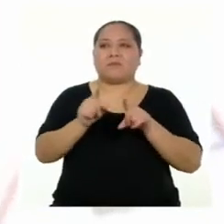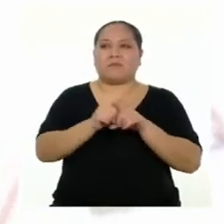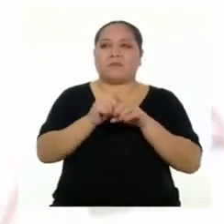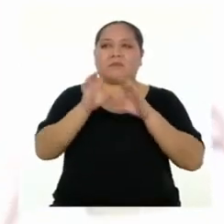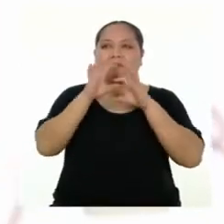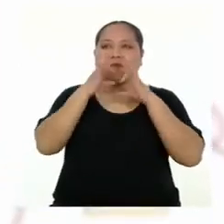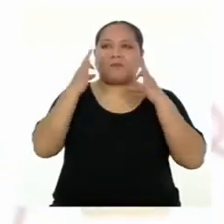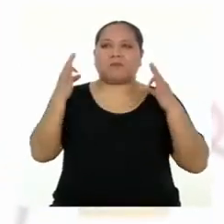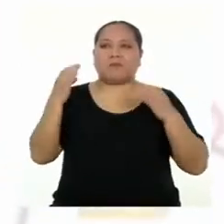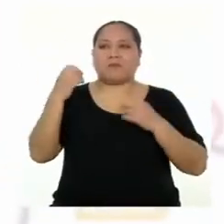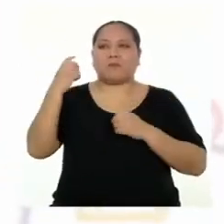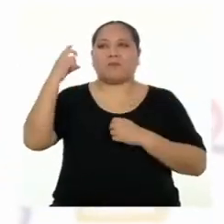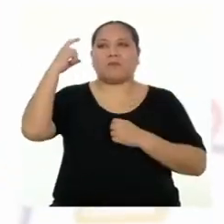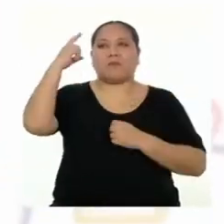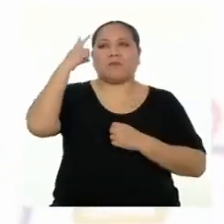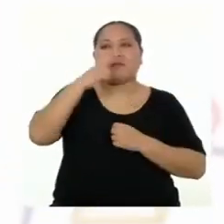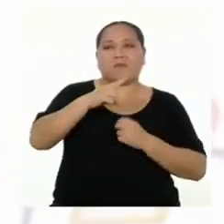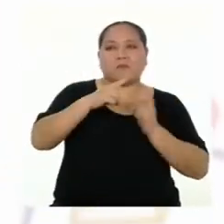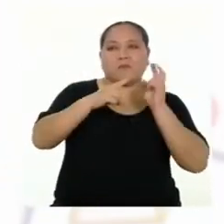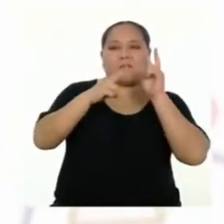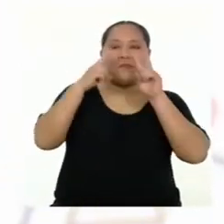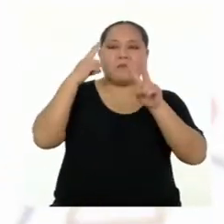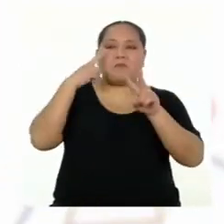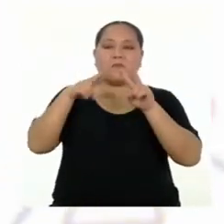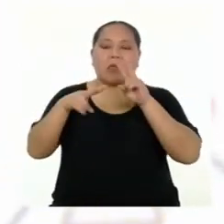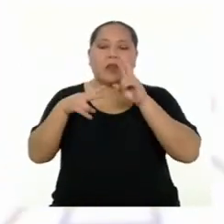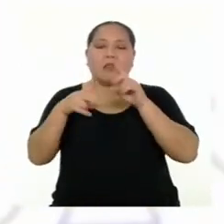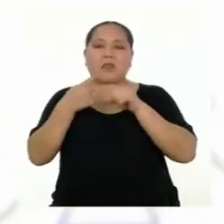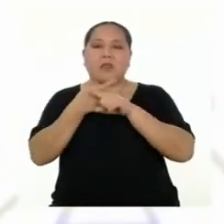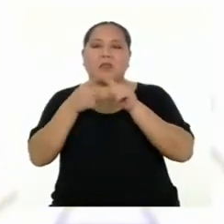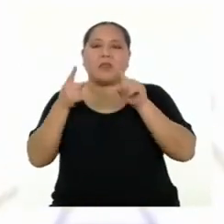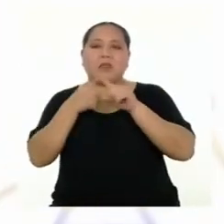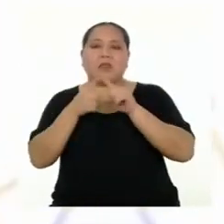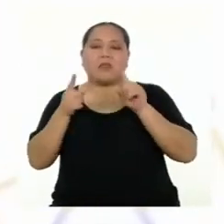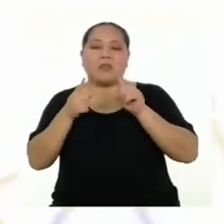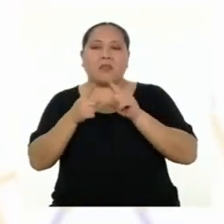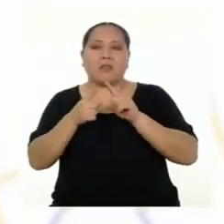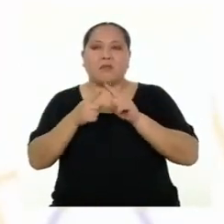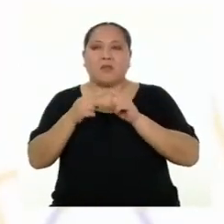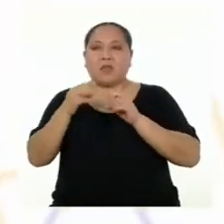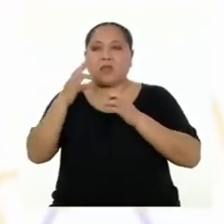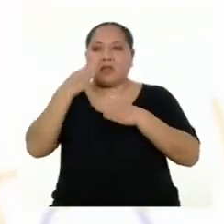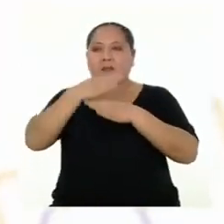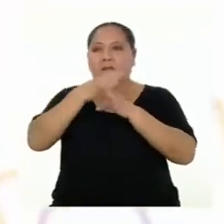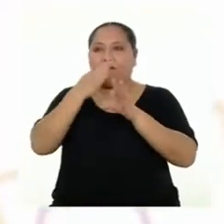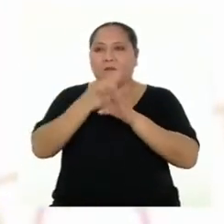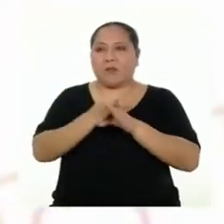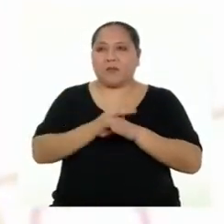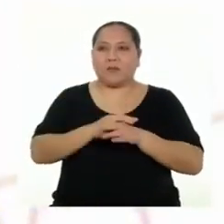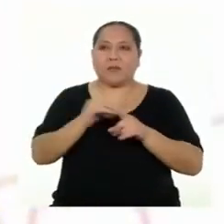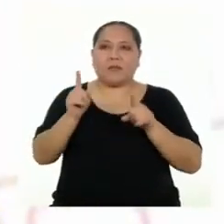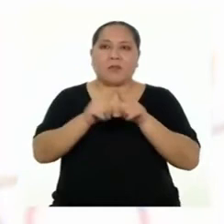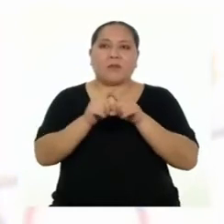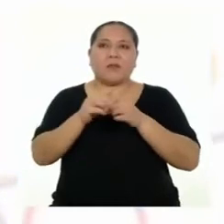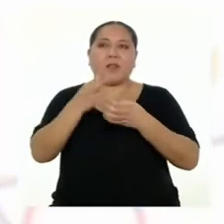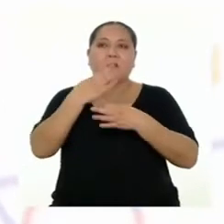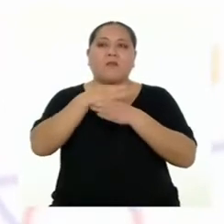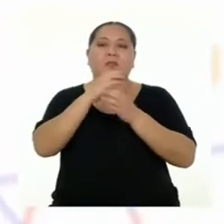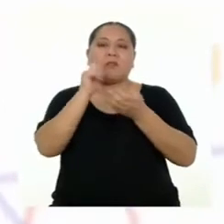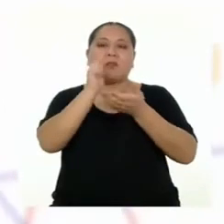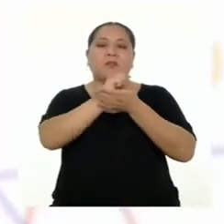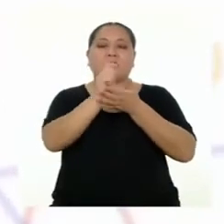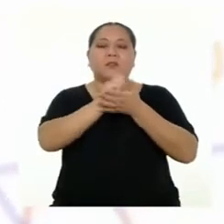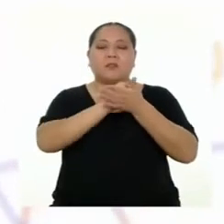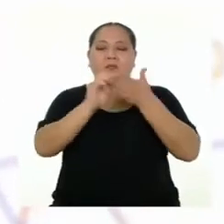frase, mírala desde una perspectiva diferente. También la forma como la escribí.